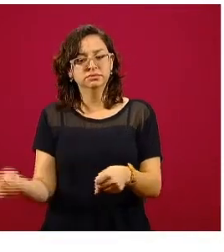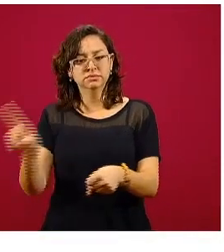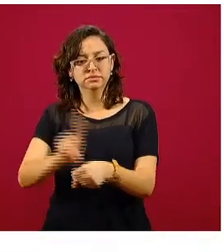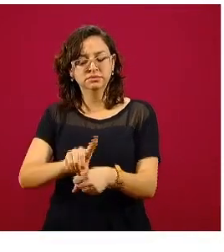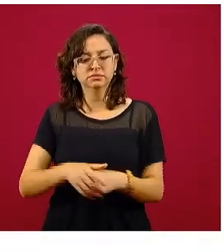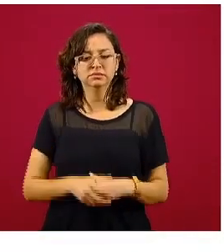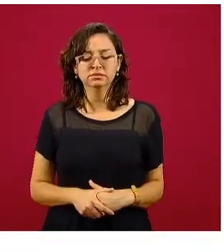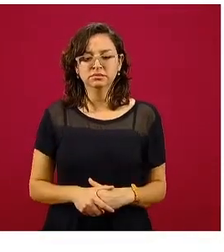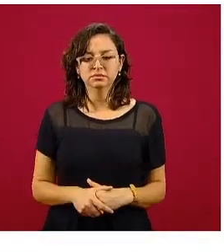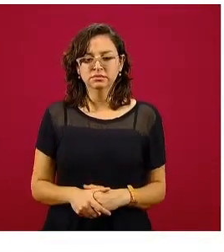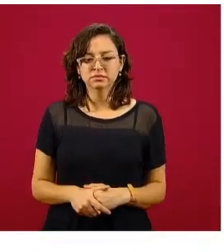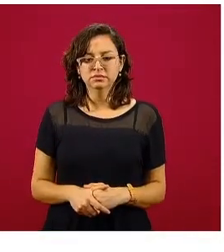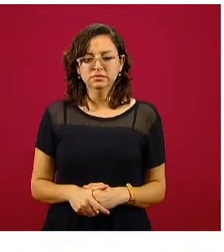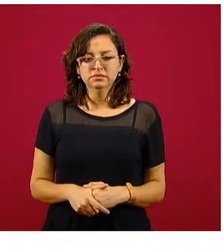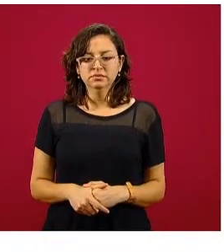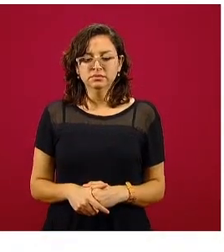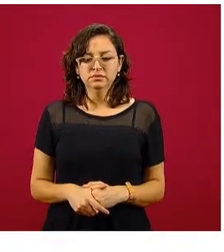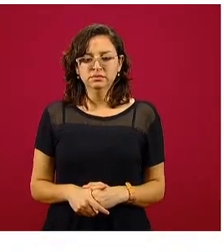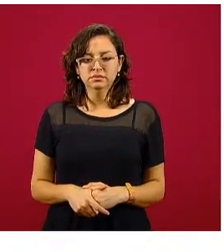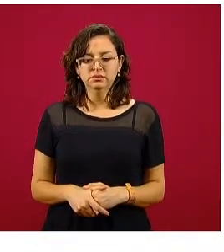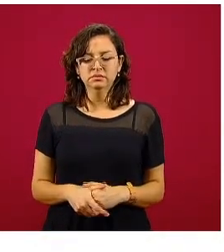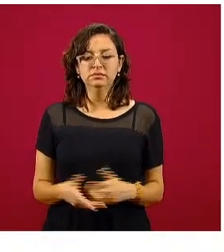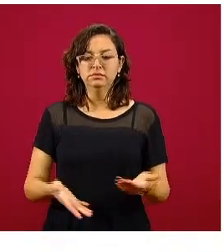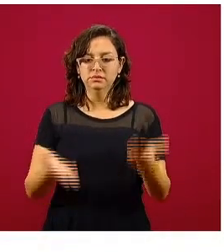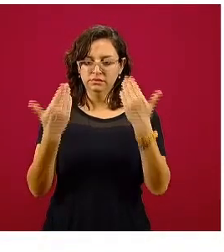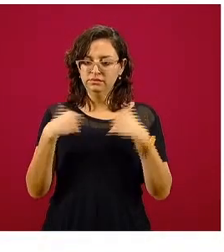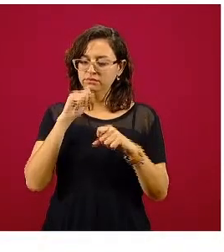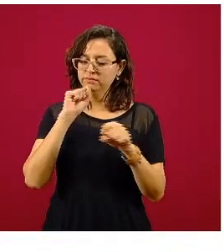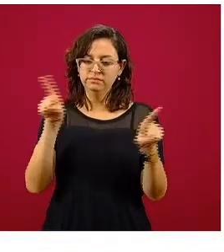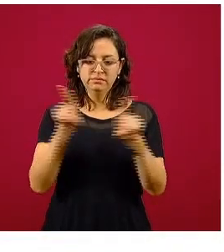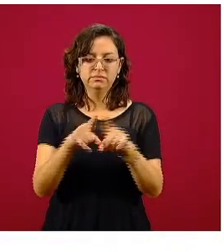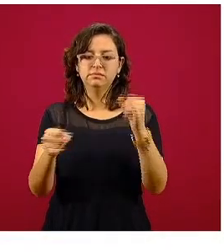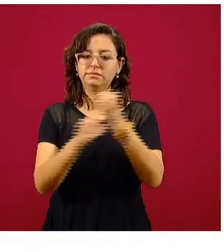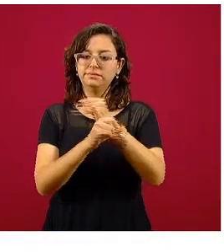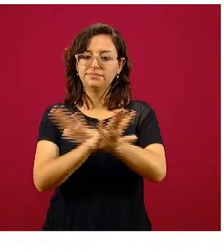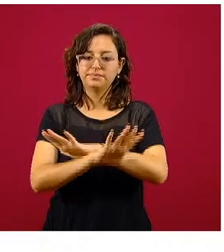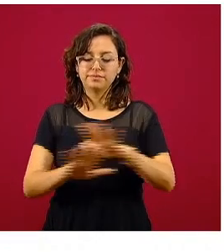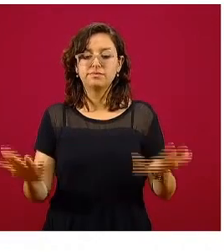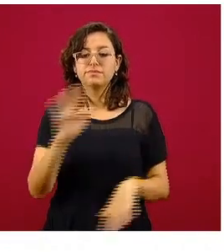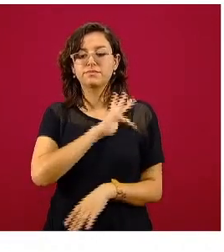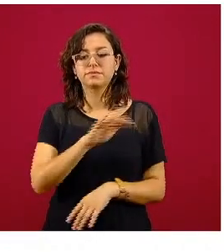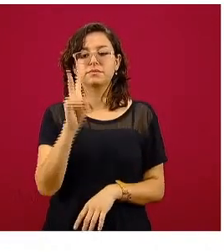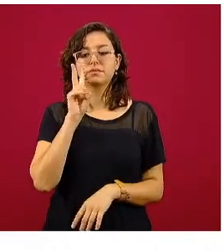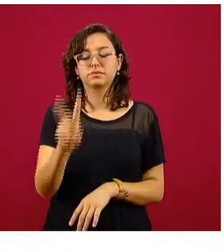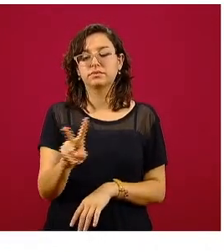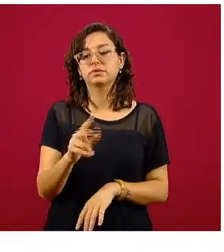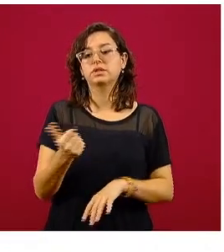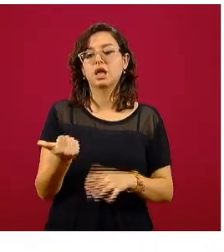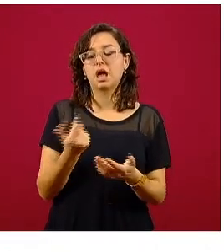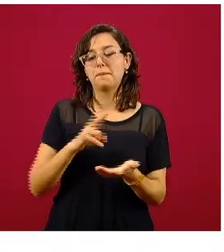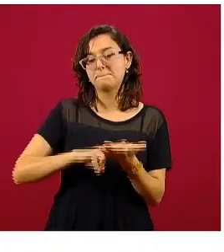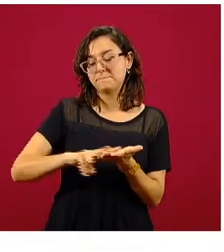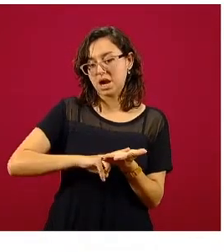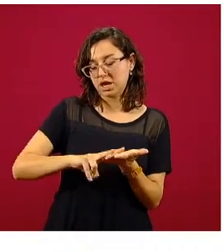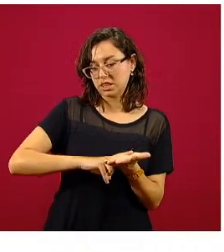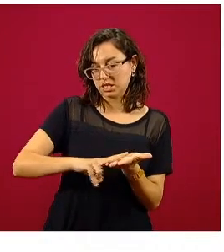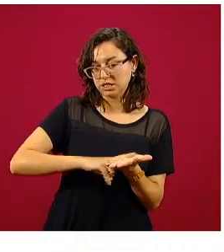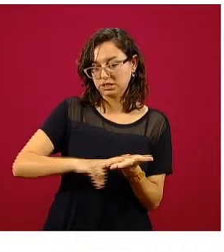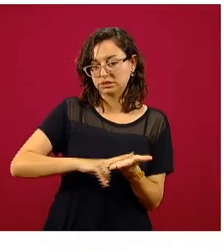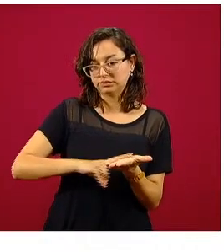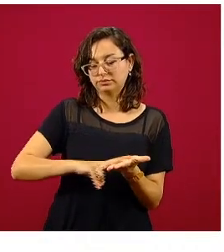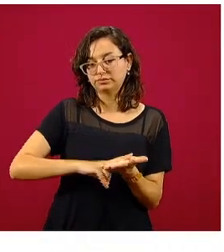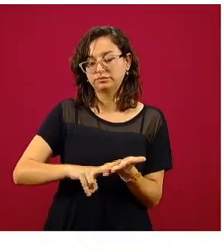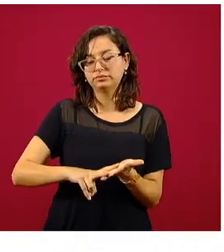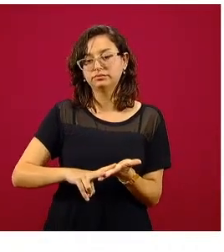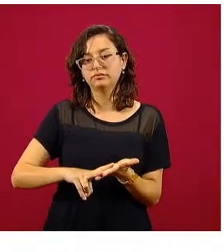días. En el siguiente mapa tenemos esta misma información en las barras de color verde. En las